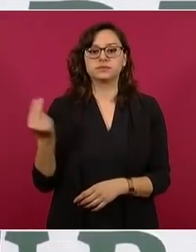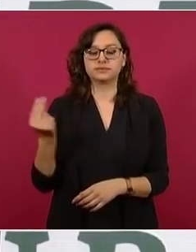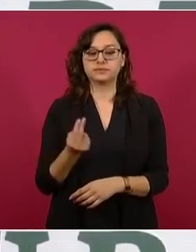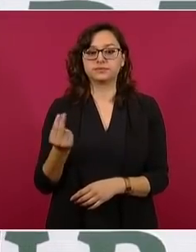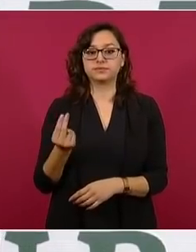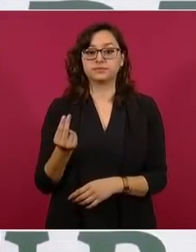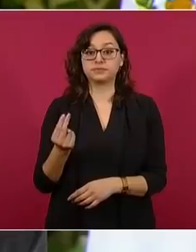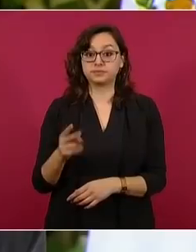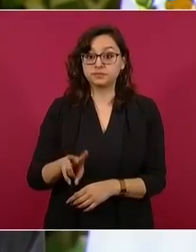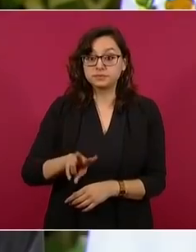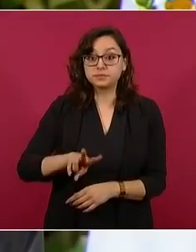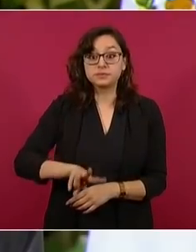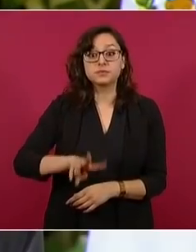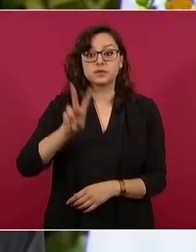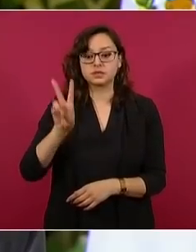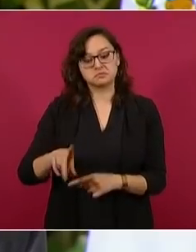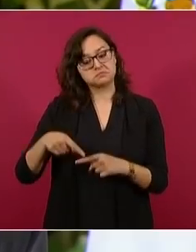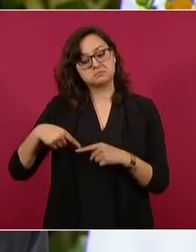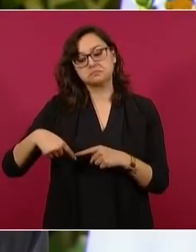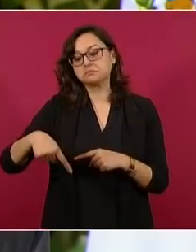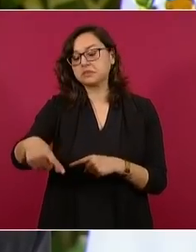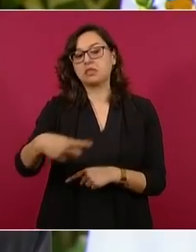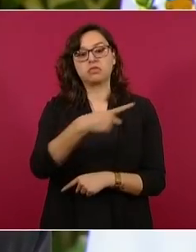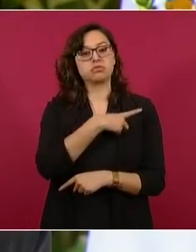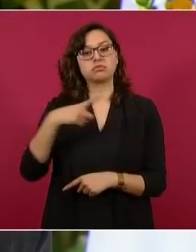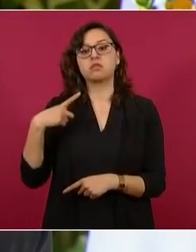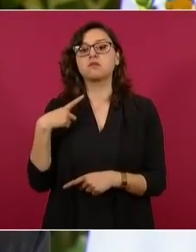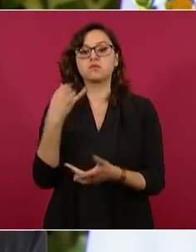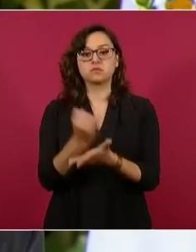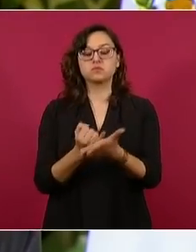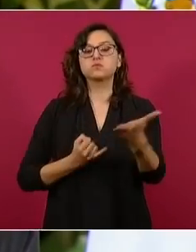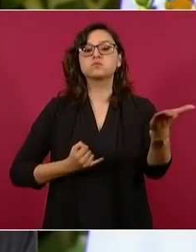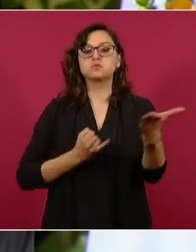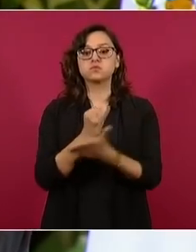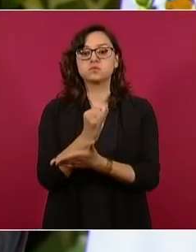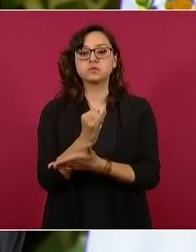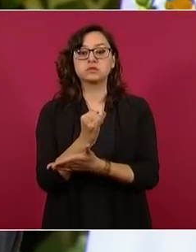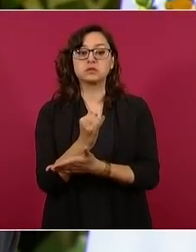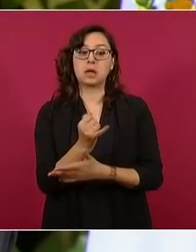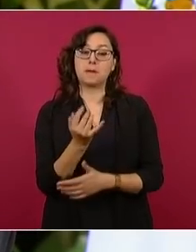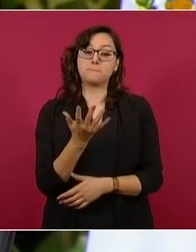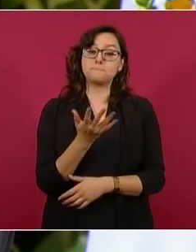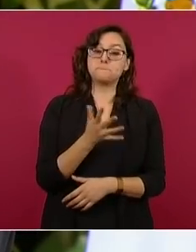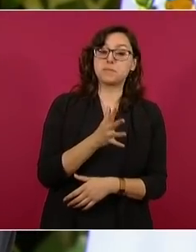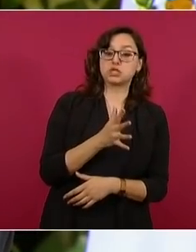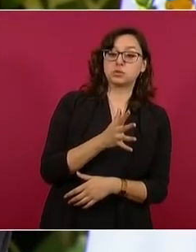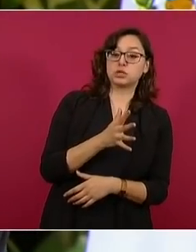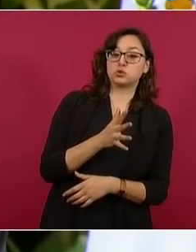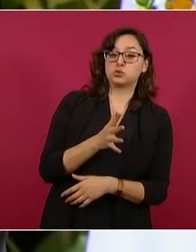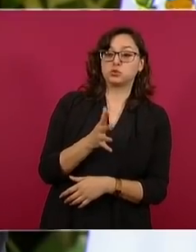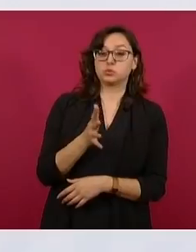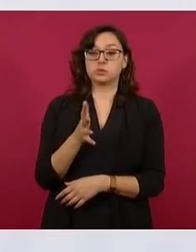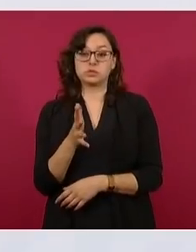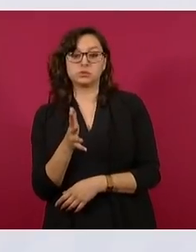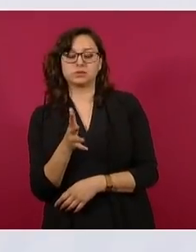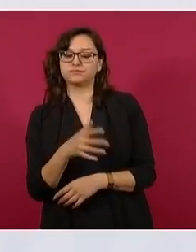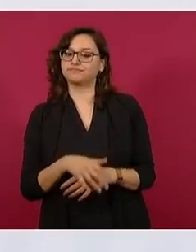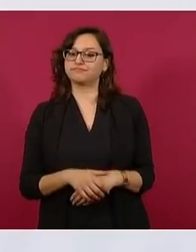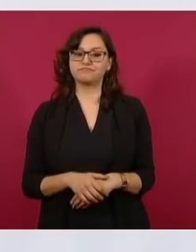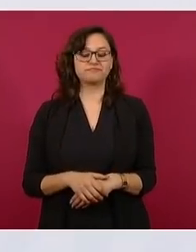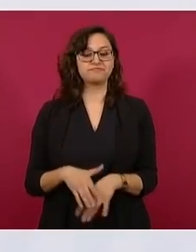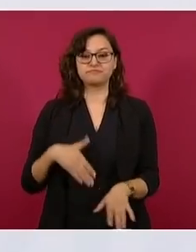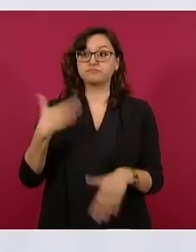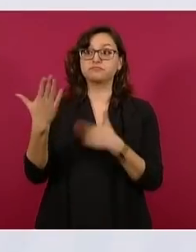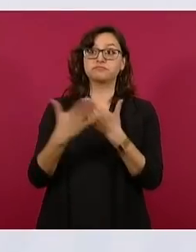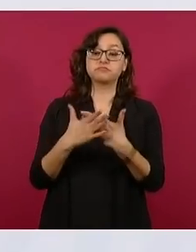tiempos de definición y sin medias tintas los legisladores tendrán que